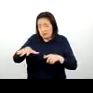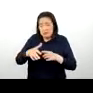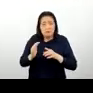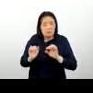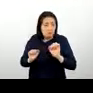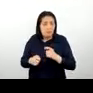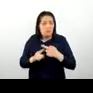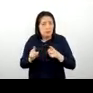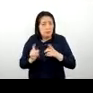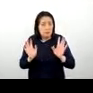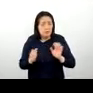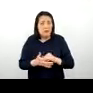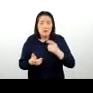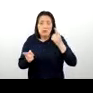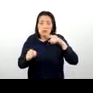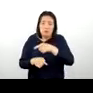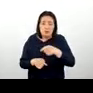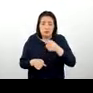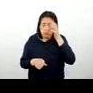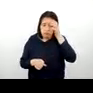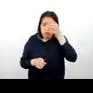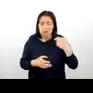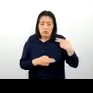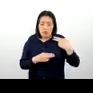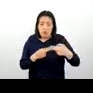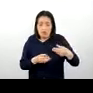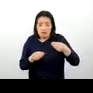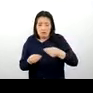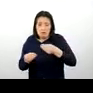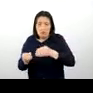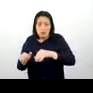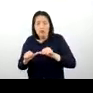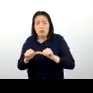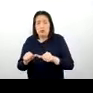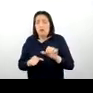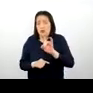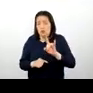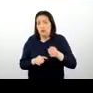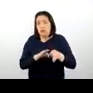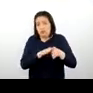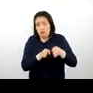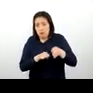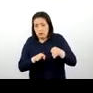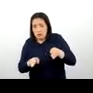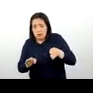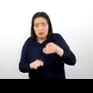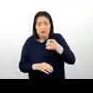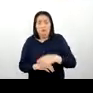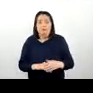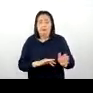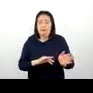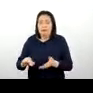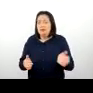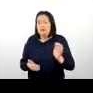de acuerdo a los conocimientos que han heredado pues se mantiene todavía el uso de estos andenes, ¿no? ¿Qué más